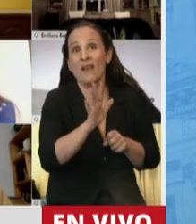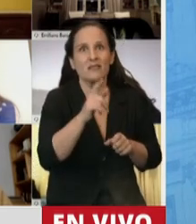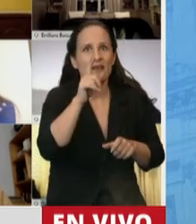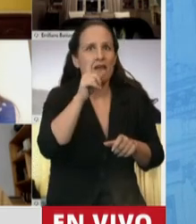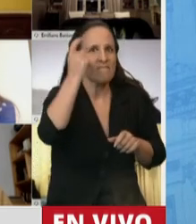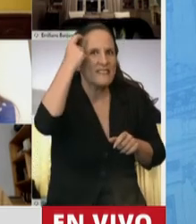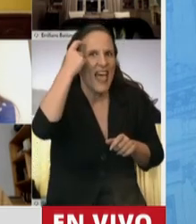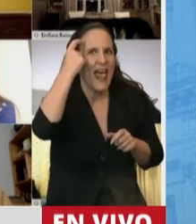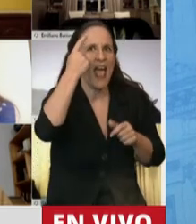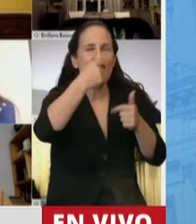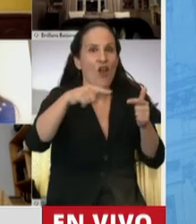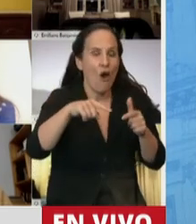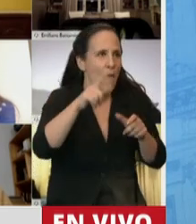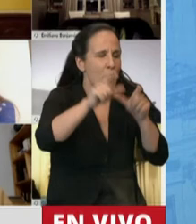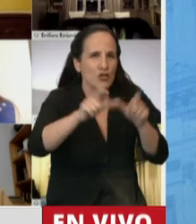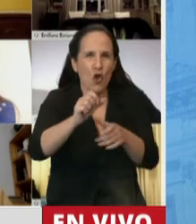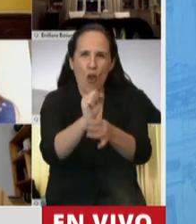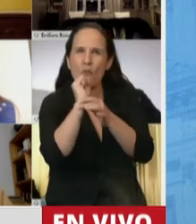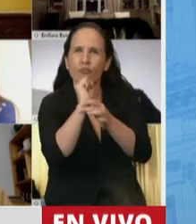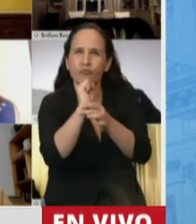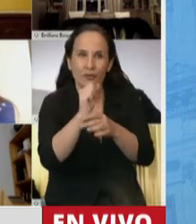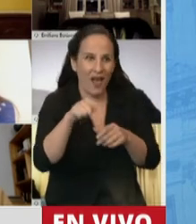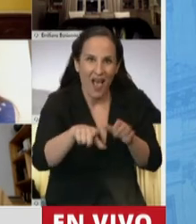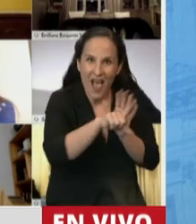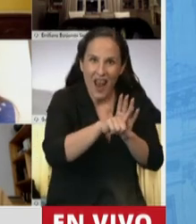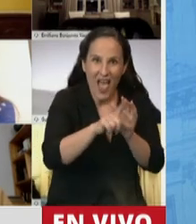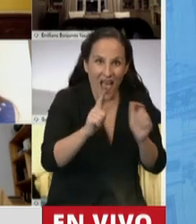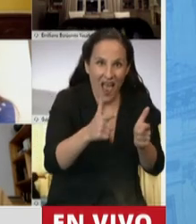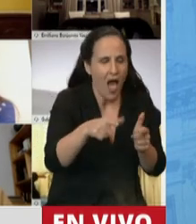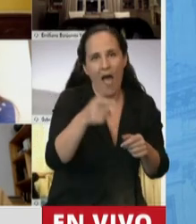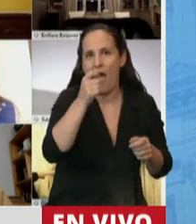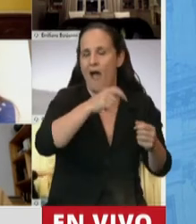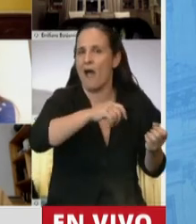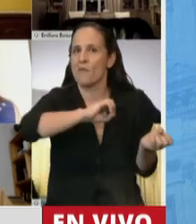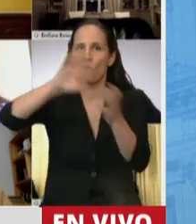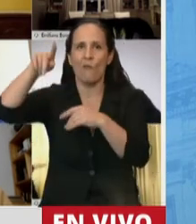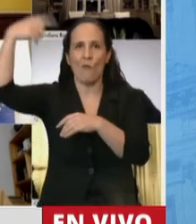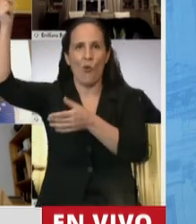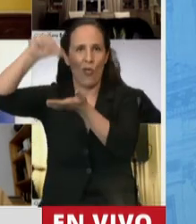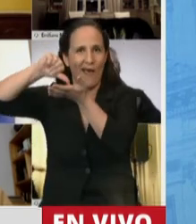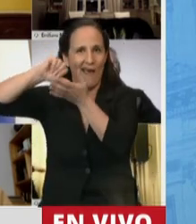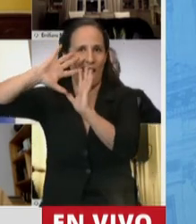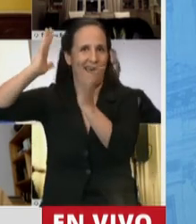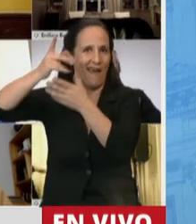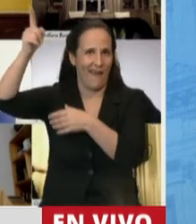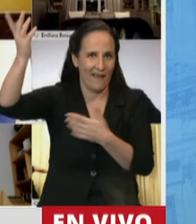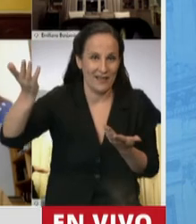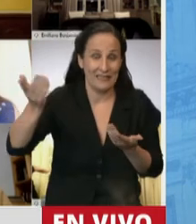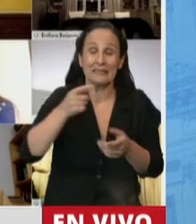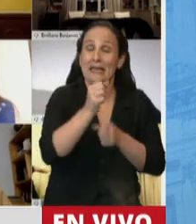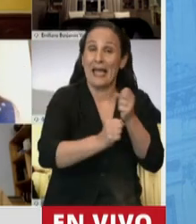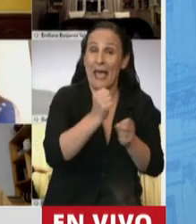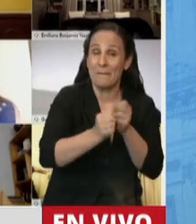y nuestros cerebros se nos van a ir al exterior porque no tienen un marco legal y ahí vamos a perder nosotros porque las empresas argentinas, las